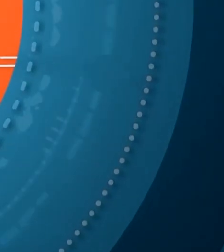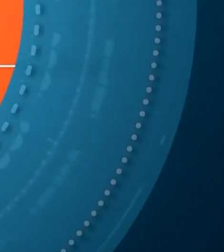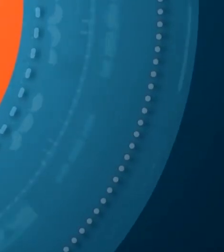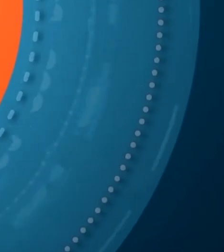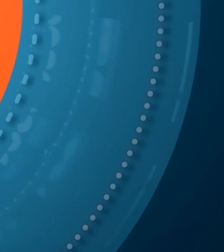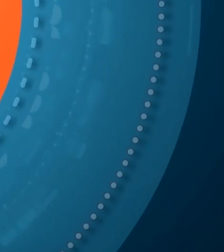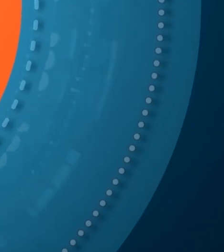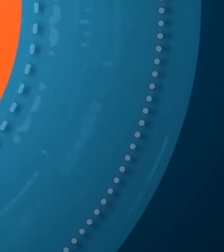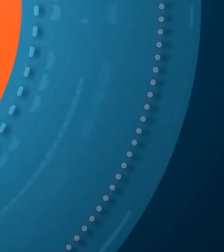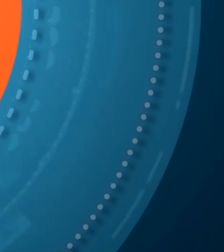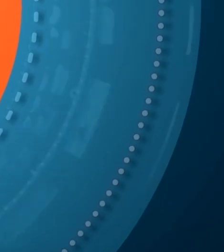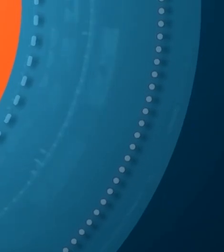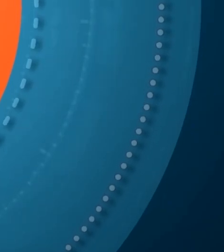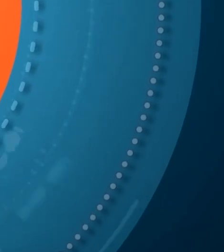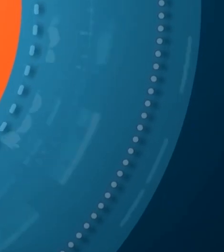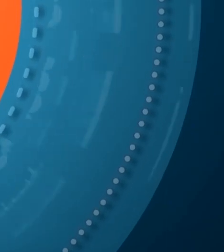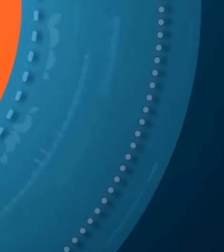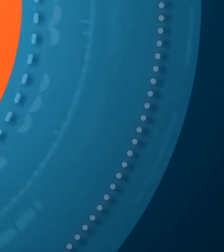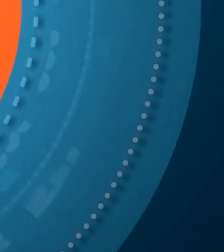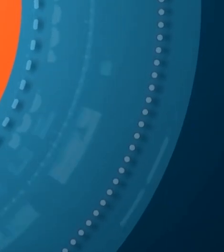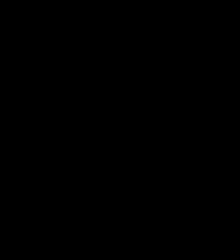video.